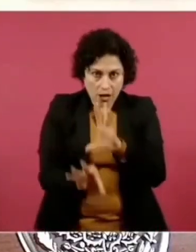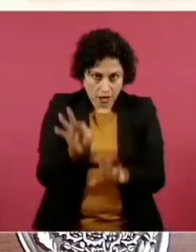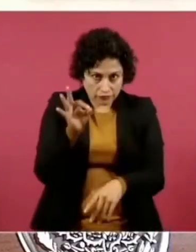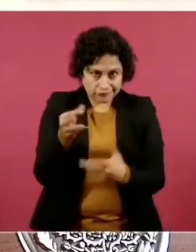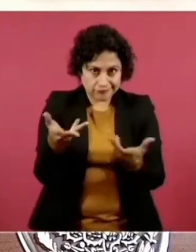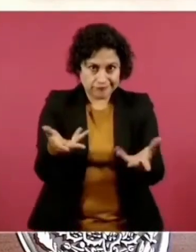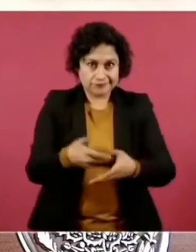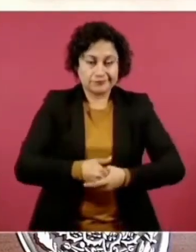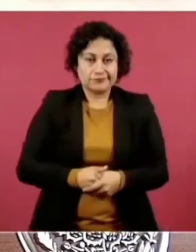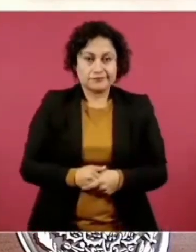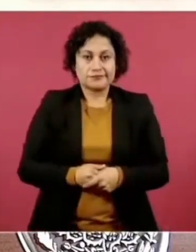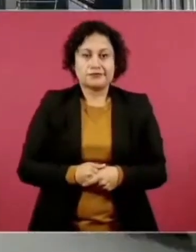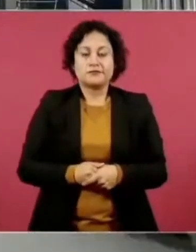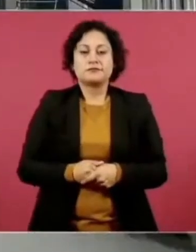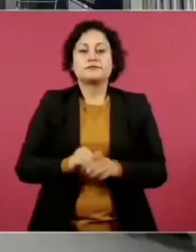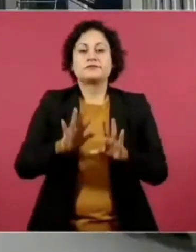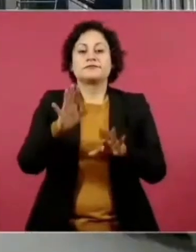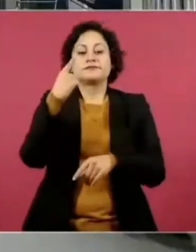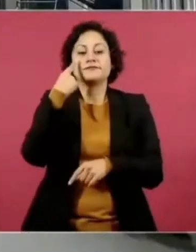Ustedes miren.